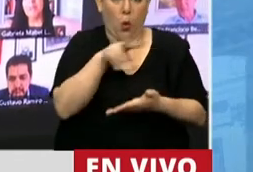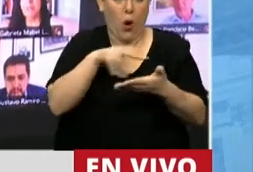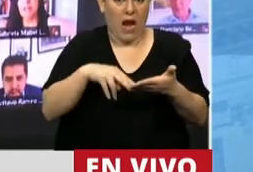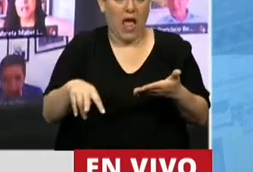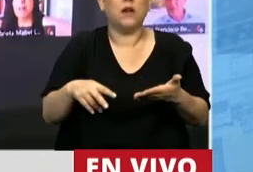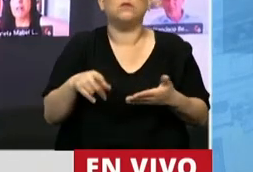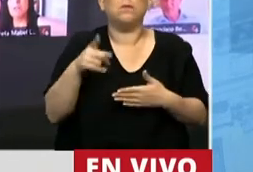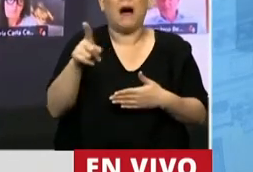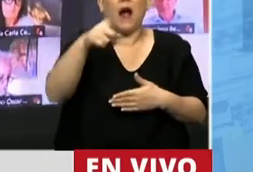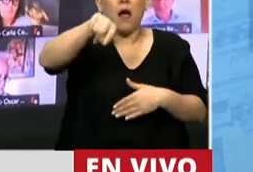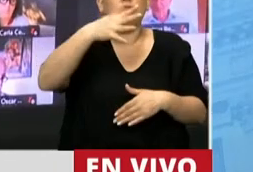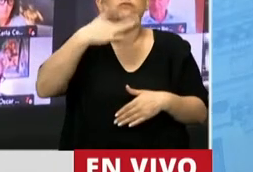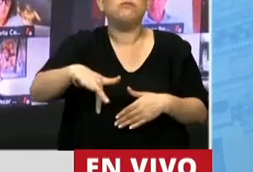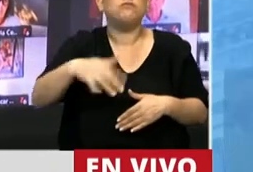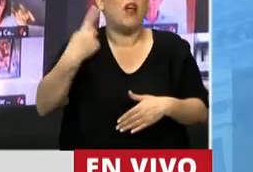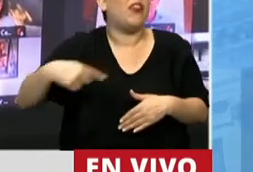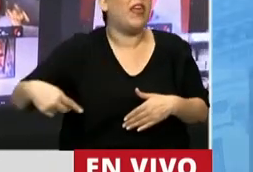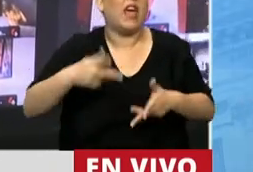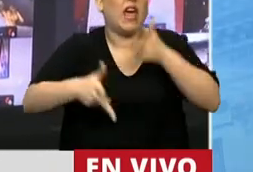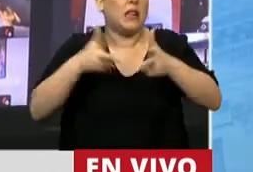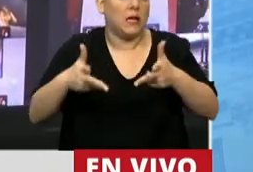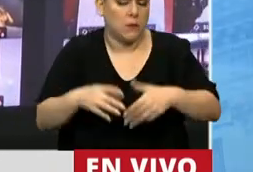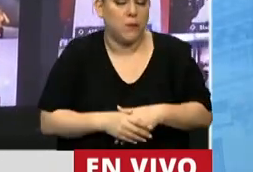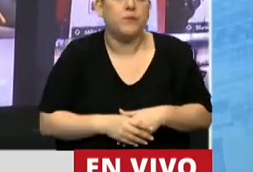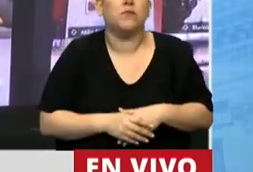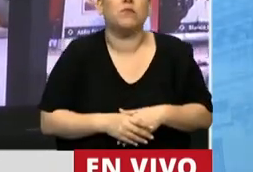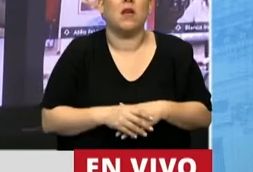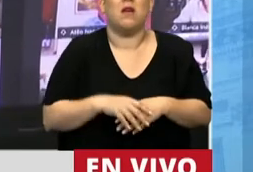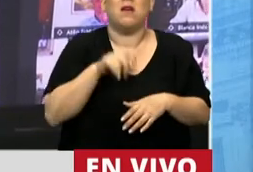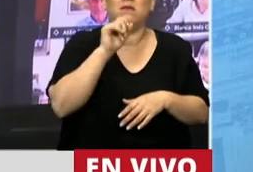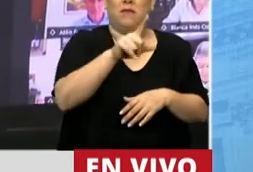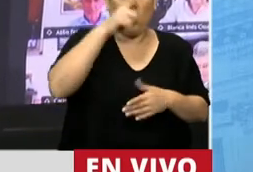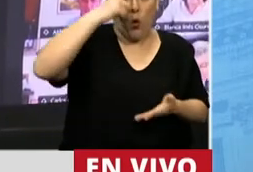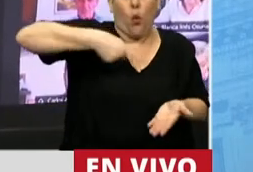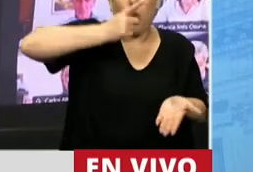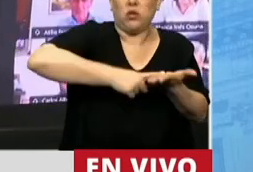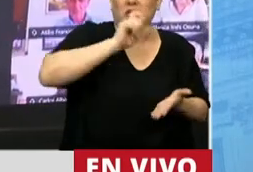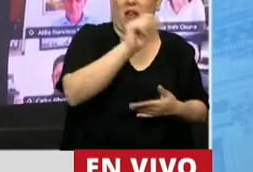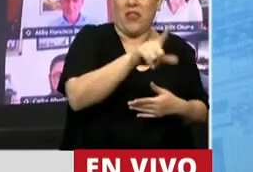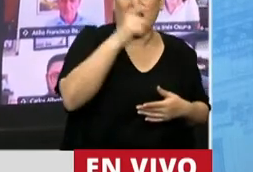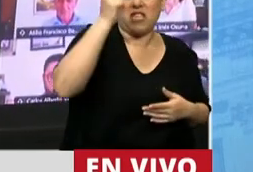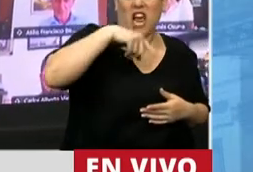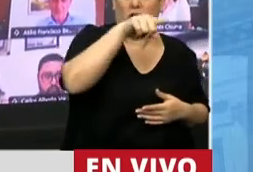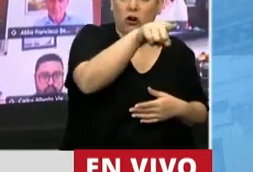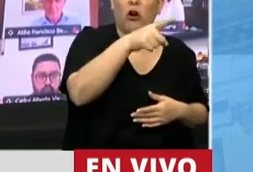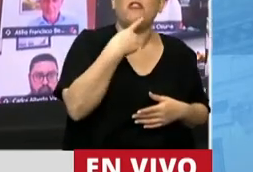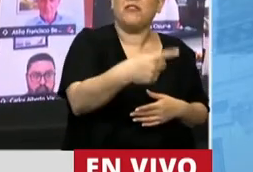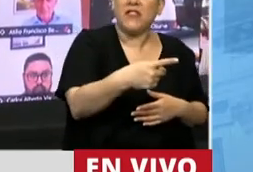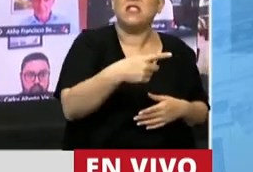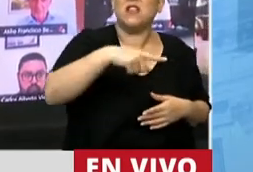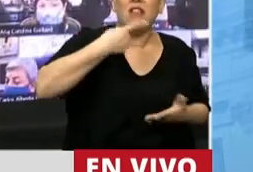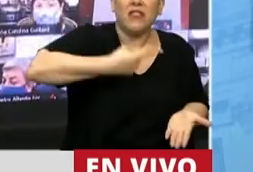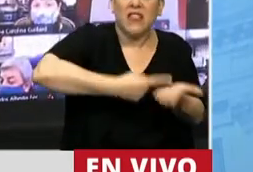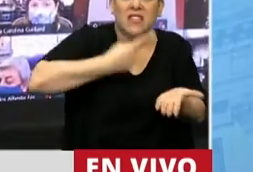tengamos claro de qué estamos hablando. En el fallo la Cámara del Chaco dice que todas las medidas deben